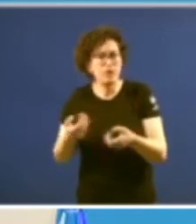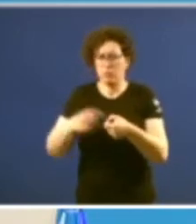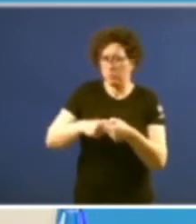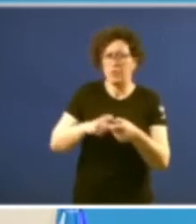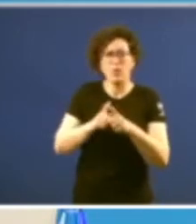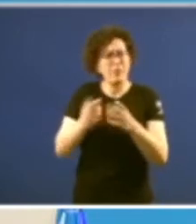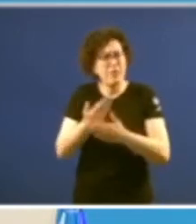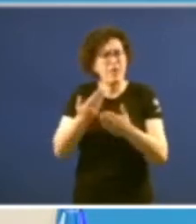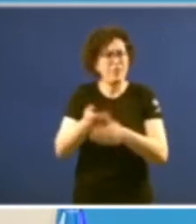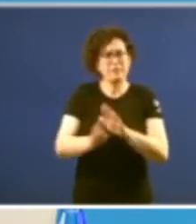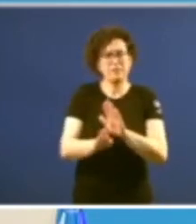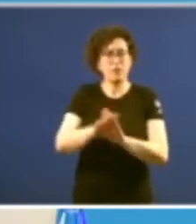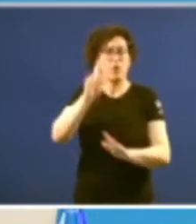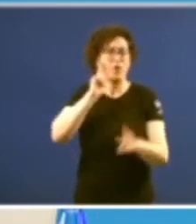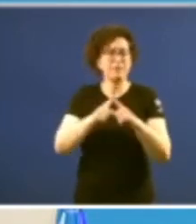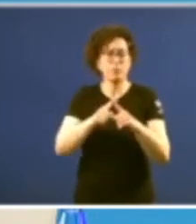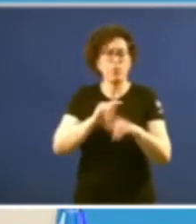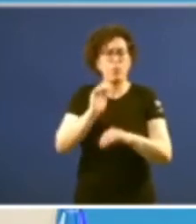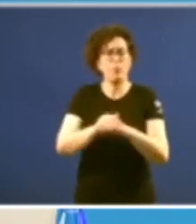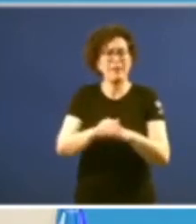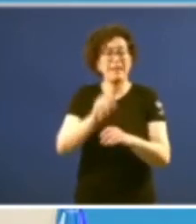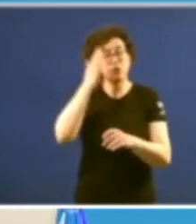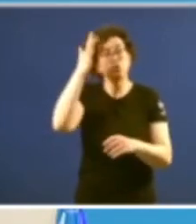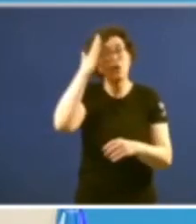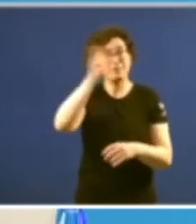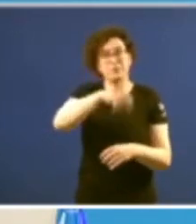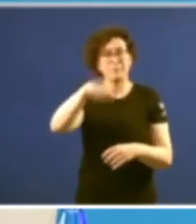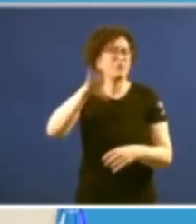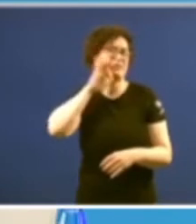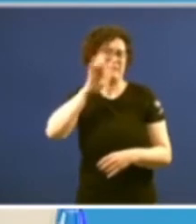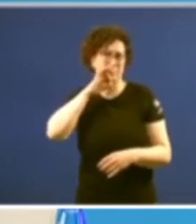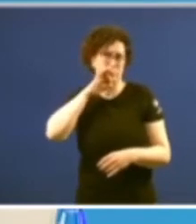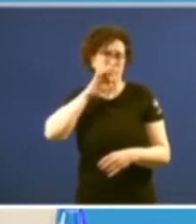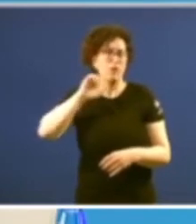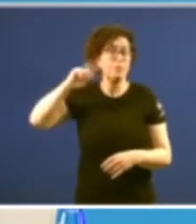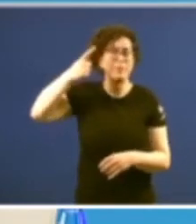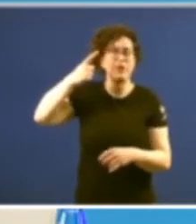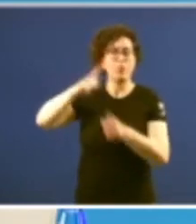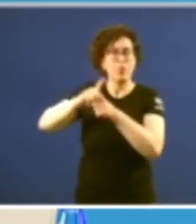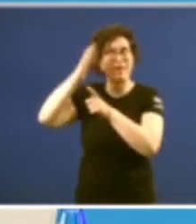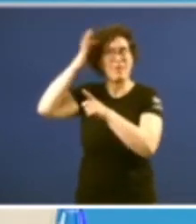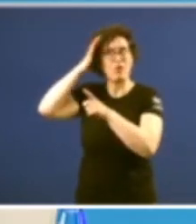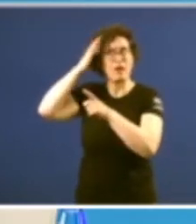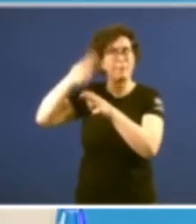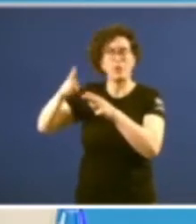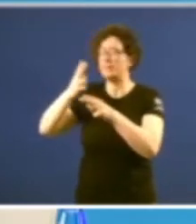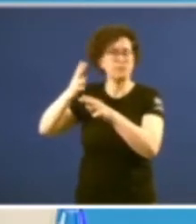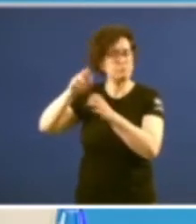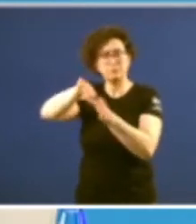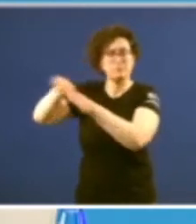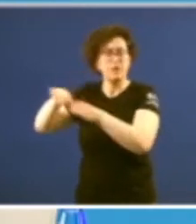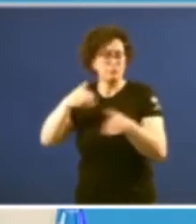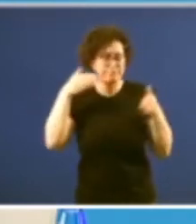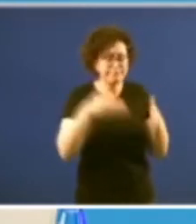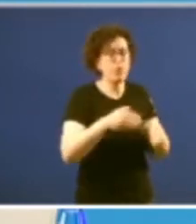contribuyen a materializar los sueños del pueblo gallego y a todos los que por encima de las ideologías políticas cumplen con su deber